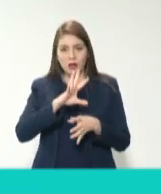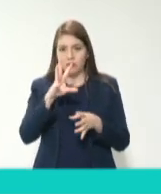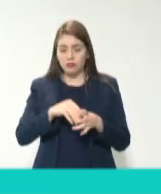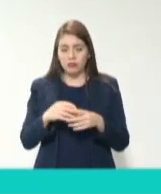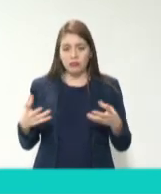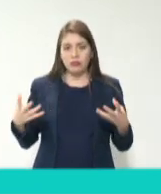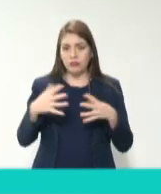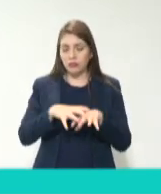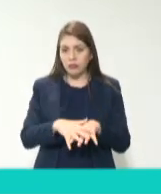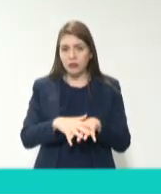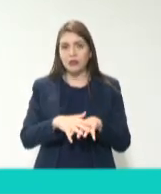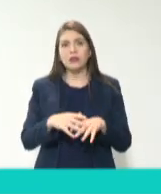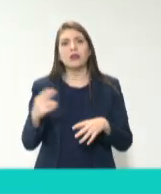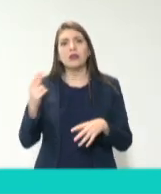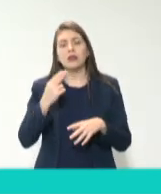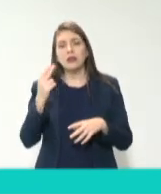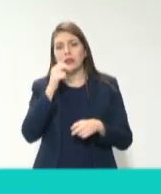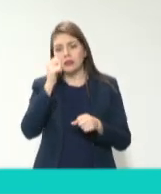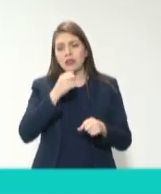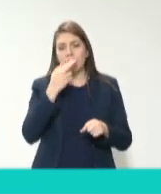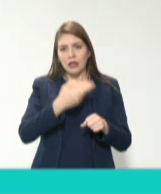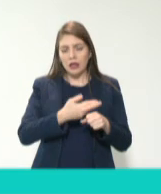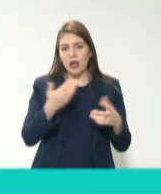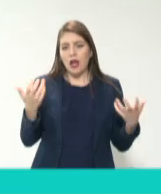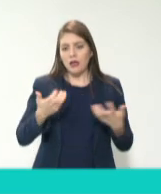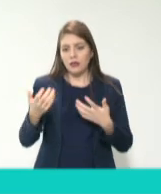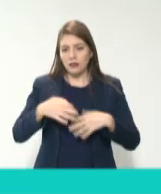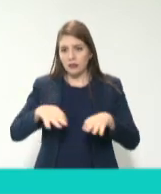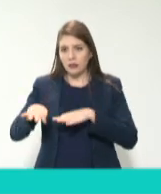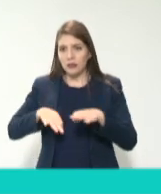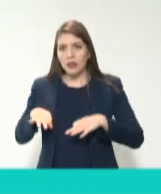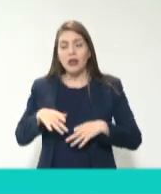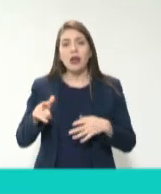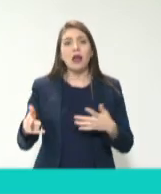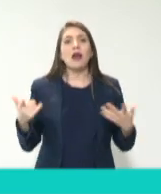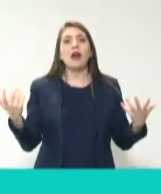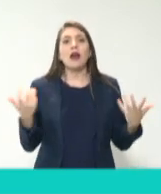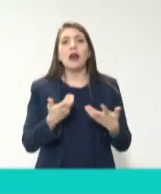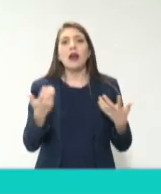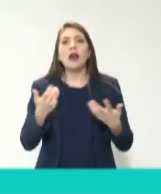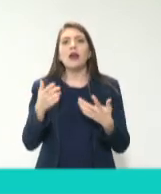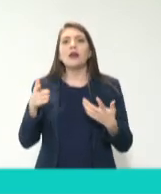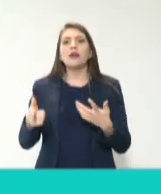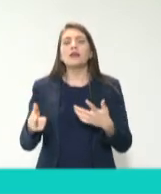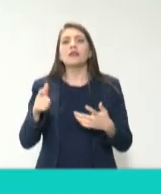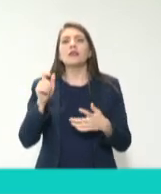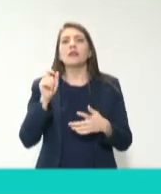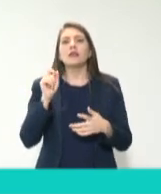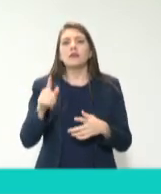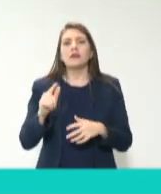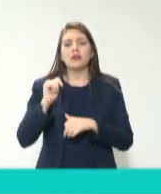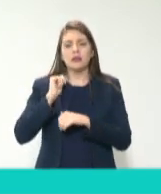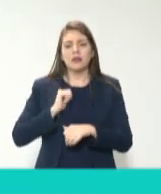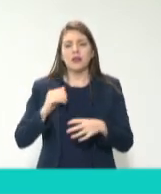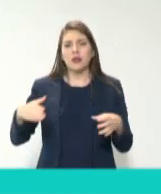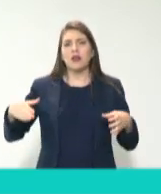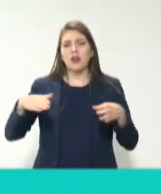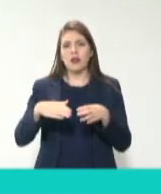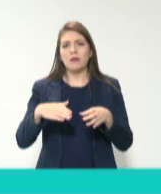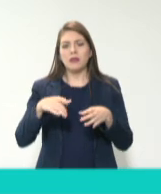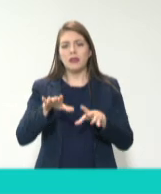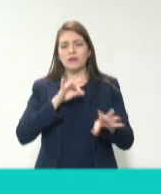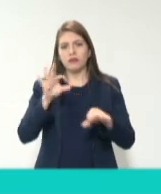Falta que se echen a andar las secretarías ejecutivas que son quienes ejecutan las acciones que del Comité Coordinador se